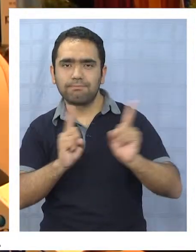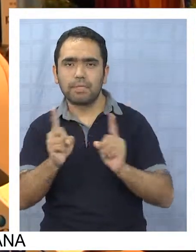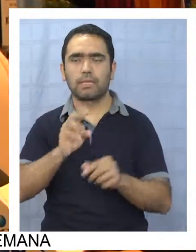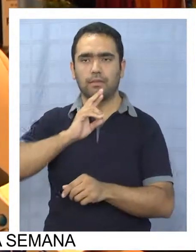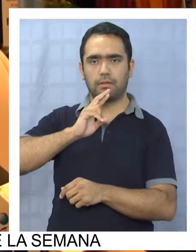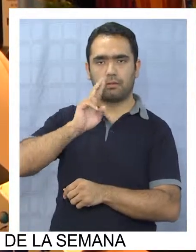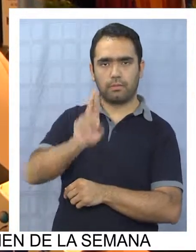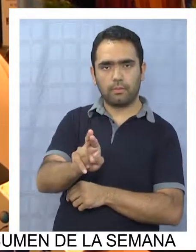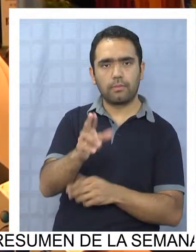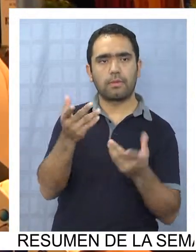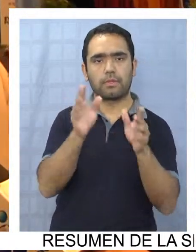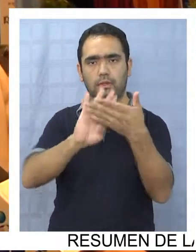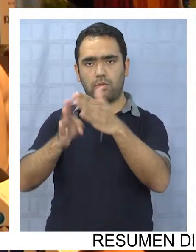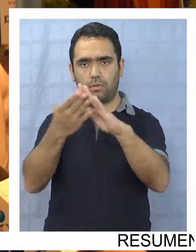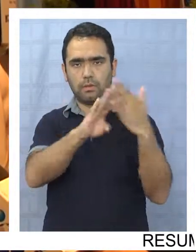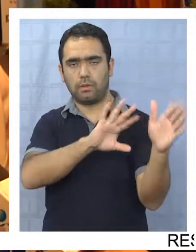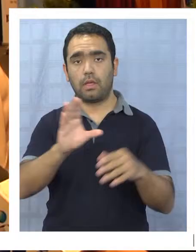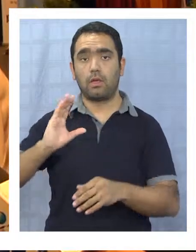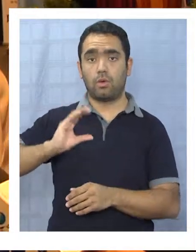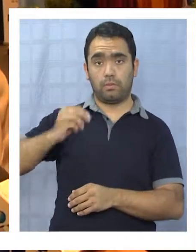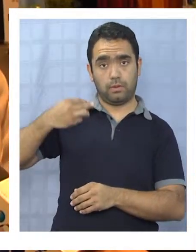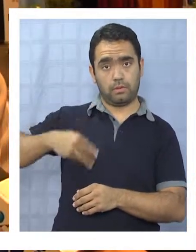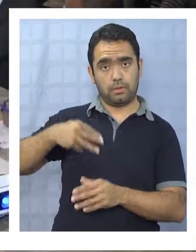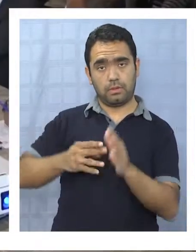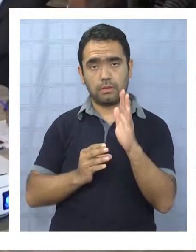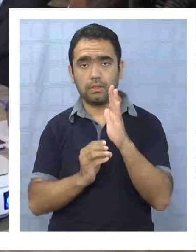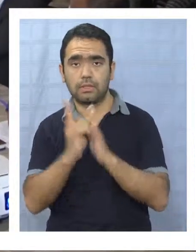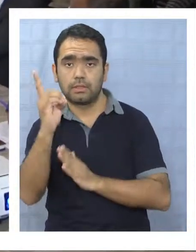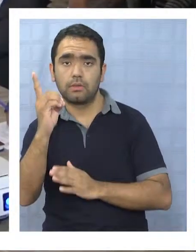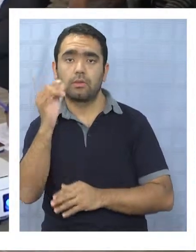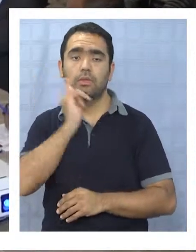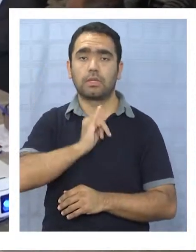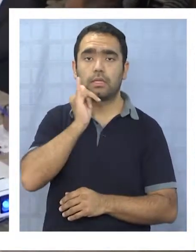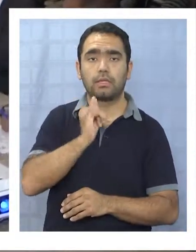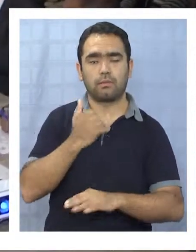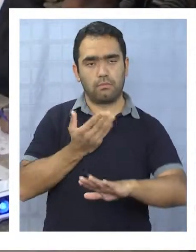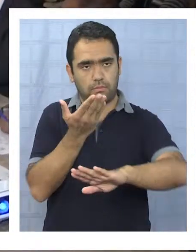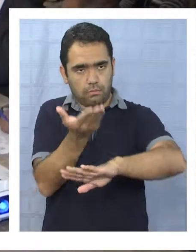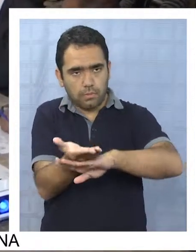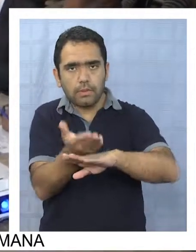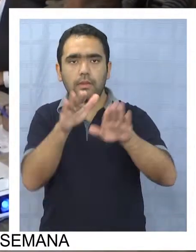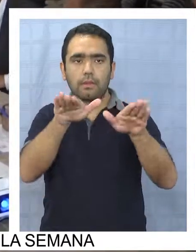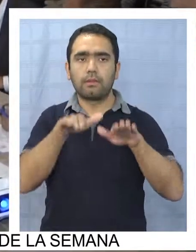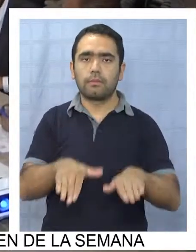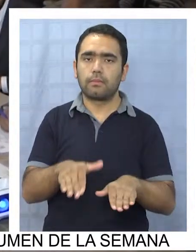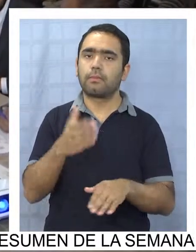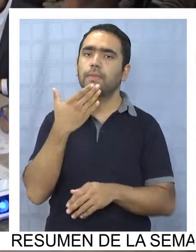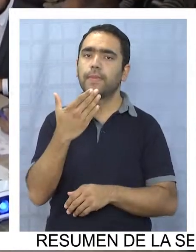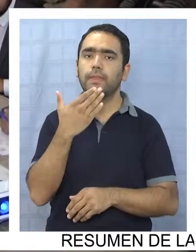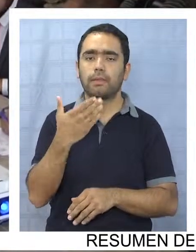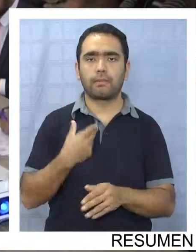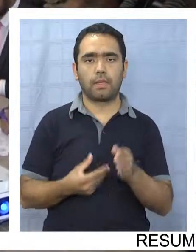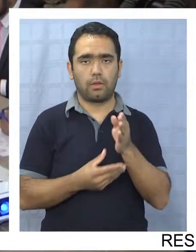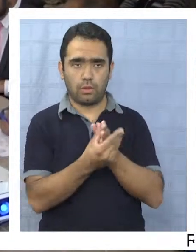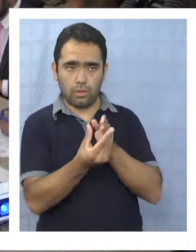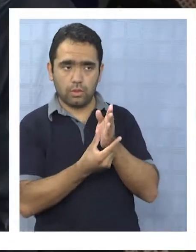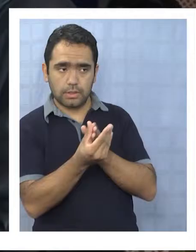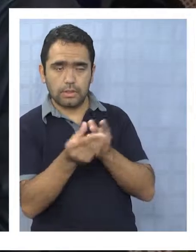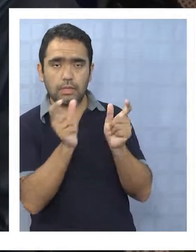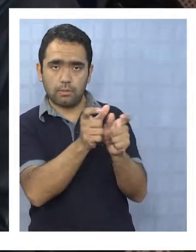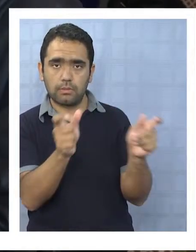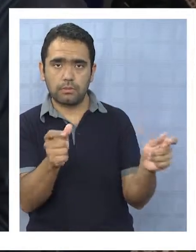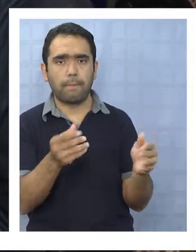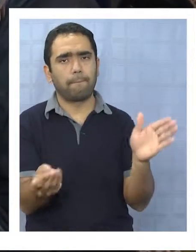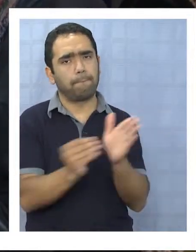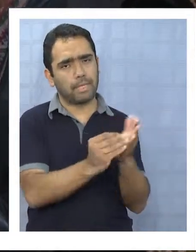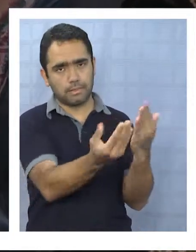poder articular las mejores respuestas de cara a la comunidad. La Corporación Municipal de Desarrollo de Iquique exige también al